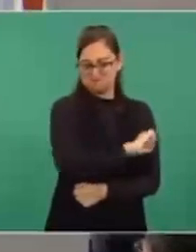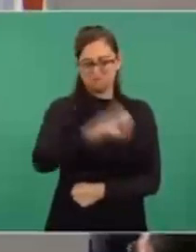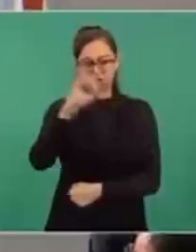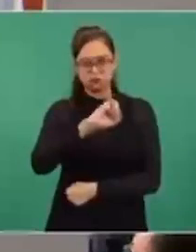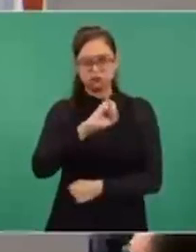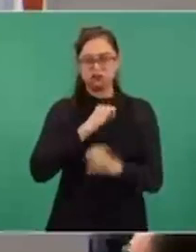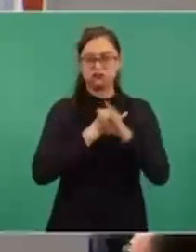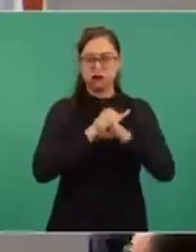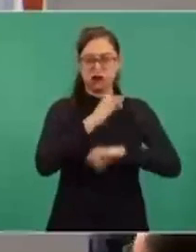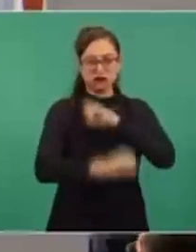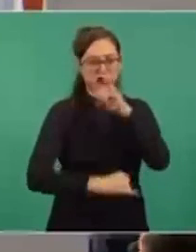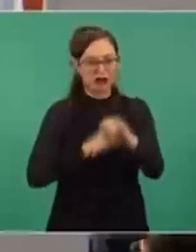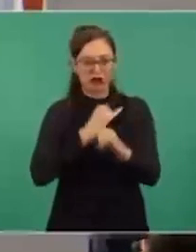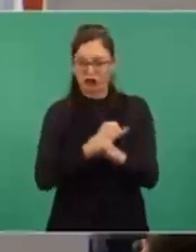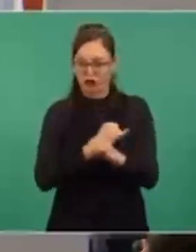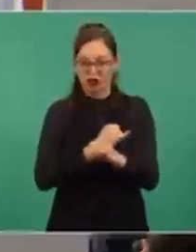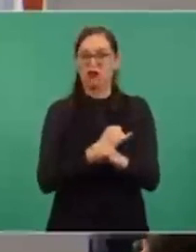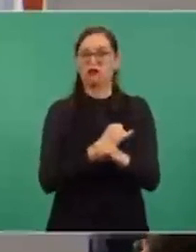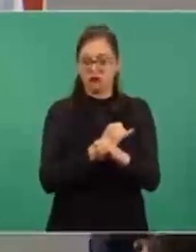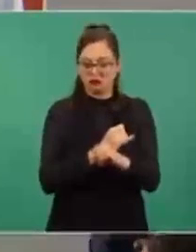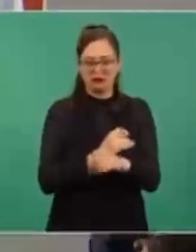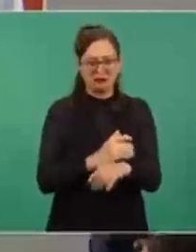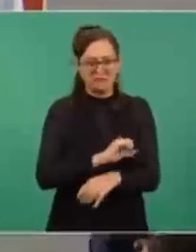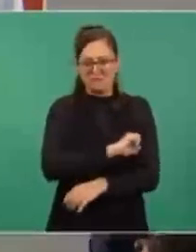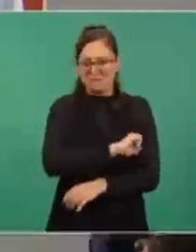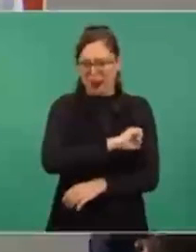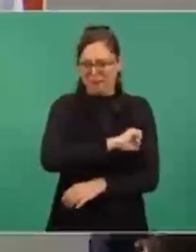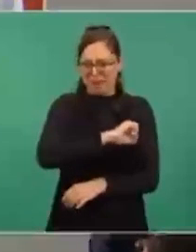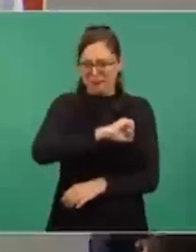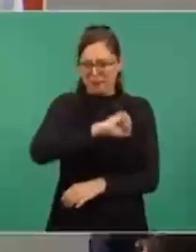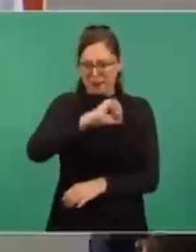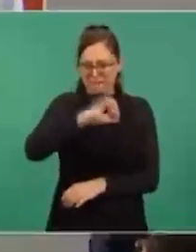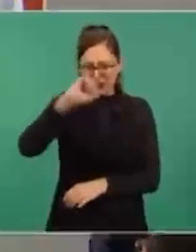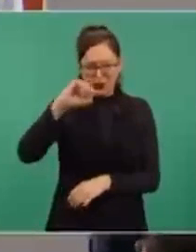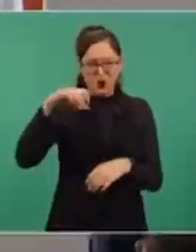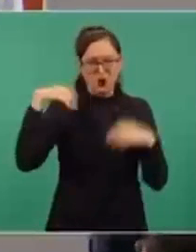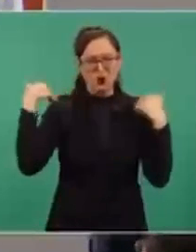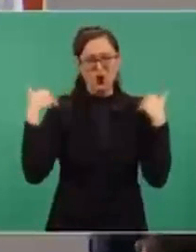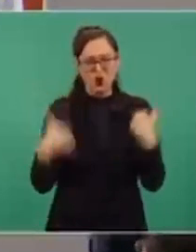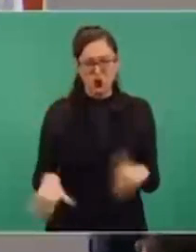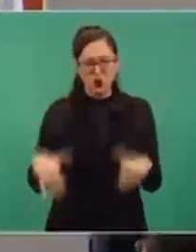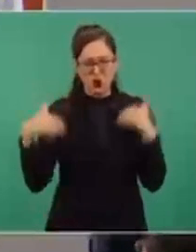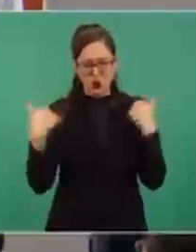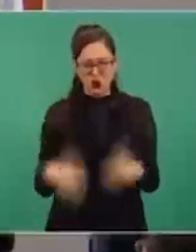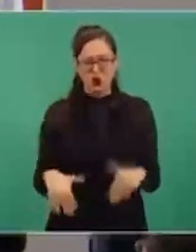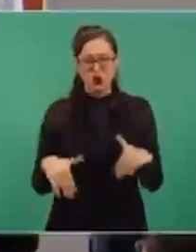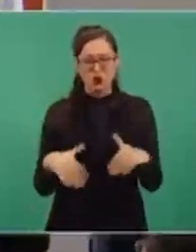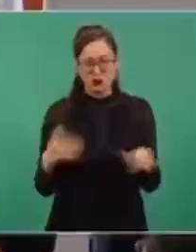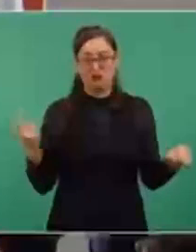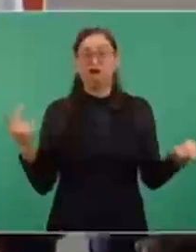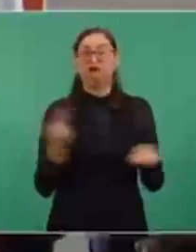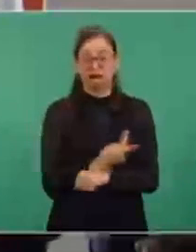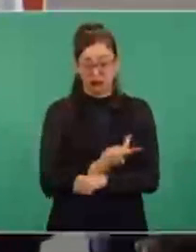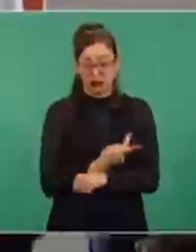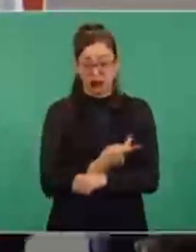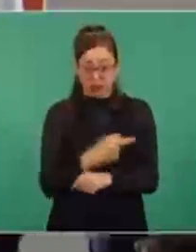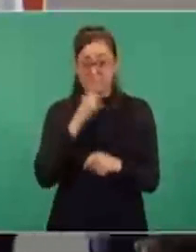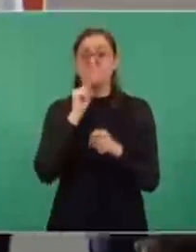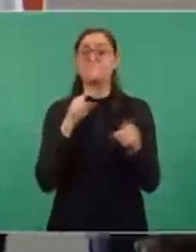Y esto le afectó también a la industria eléctrica